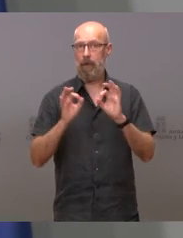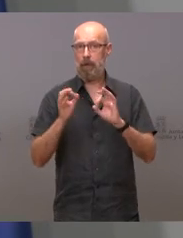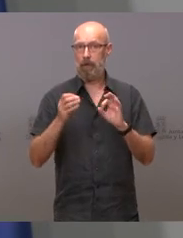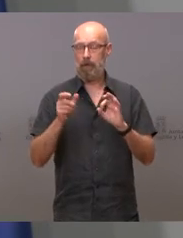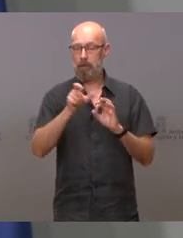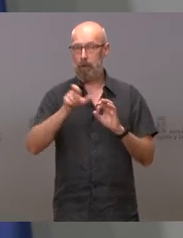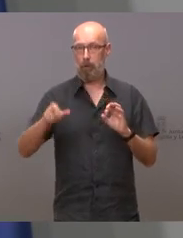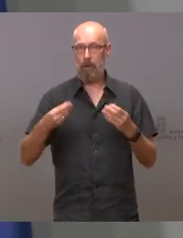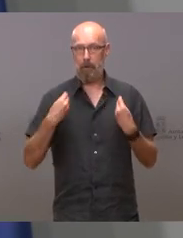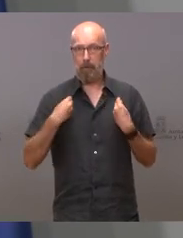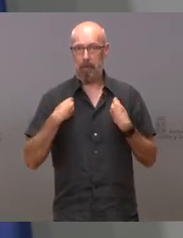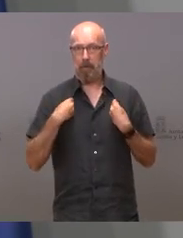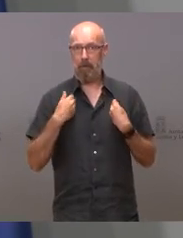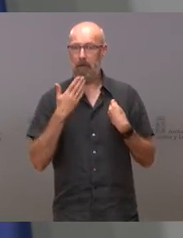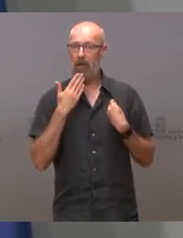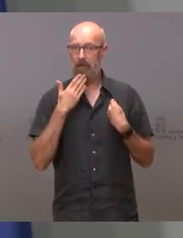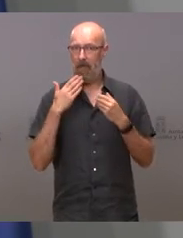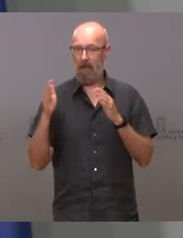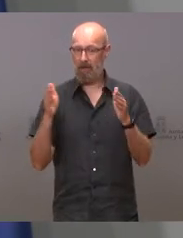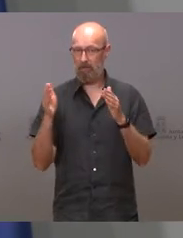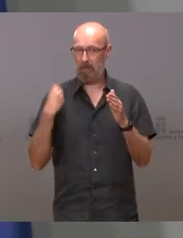con los rangos de edad de los que ingresan